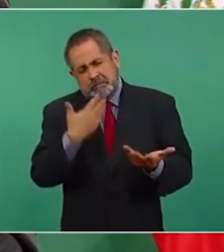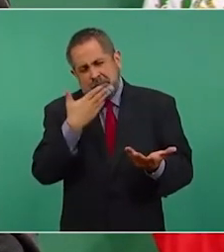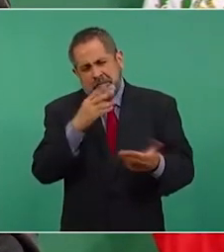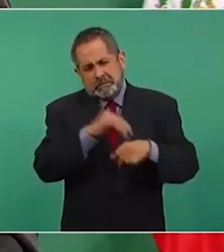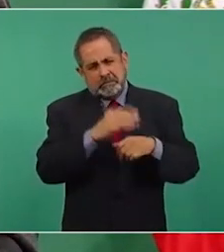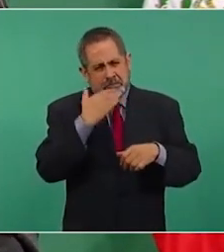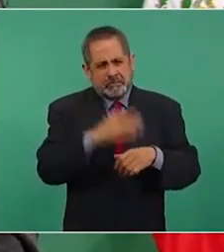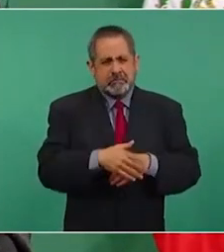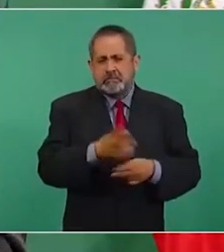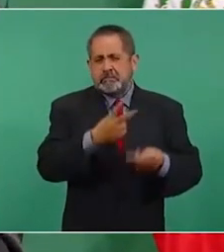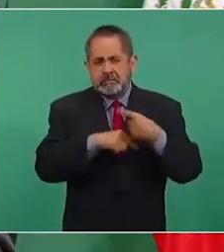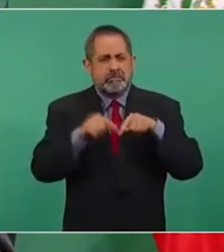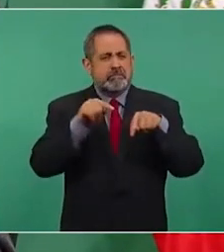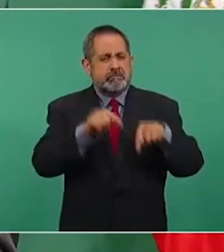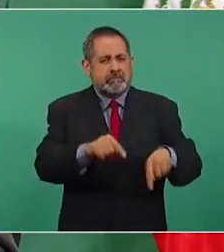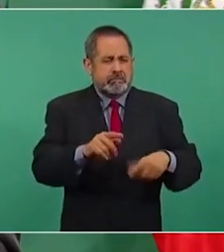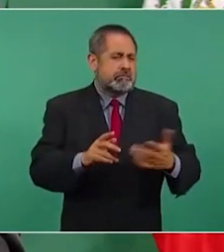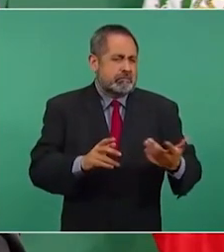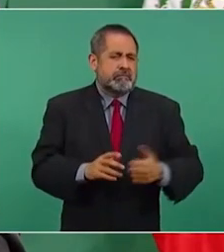vinieron aquí.